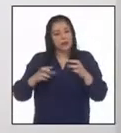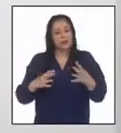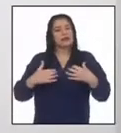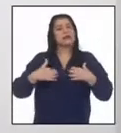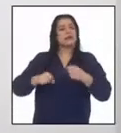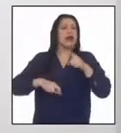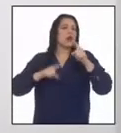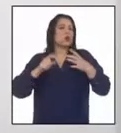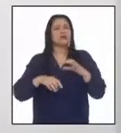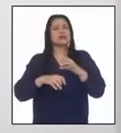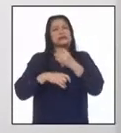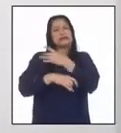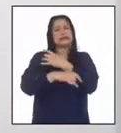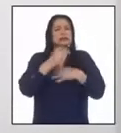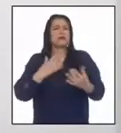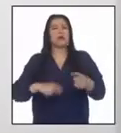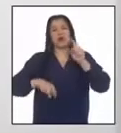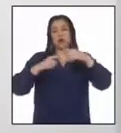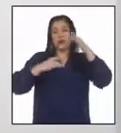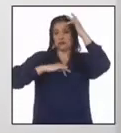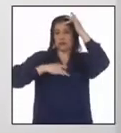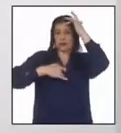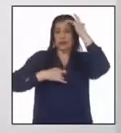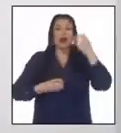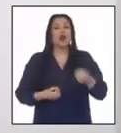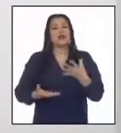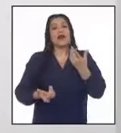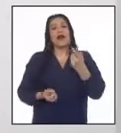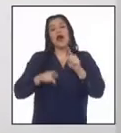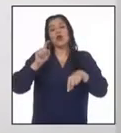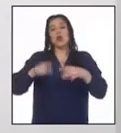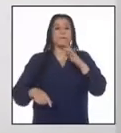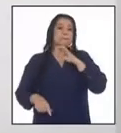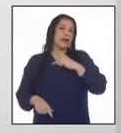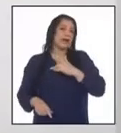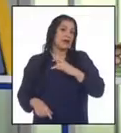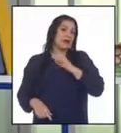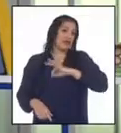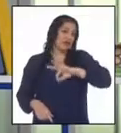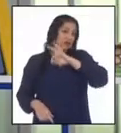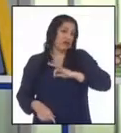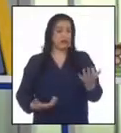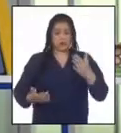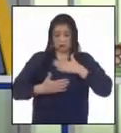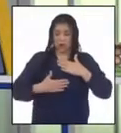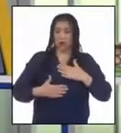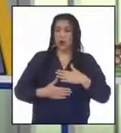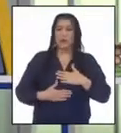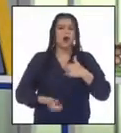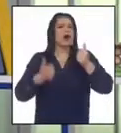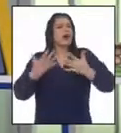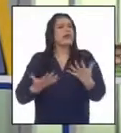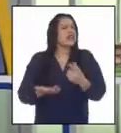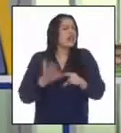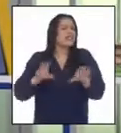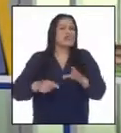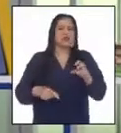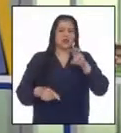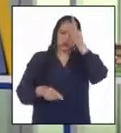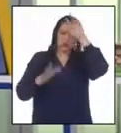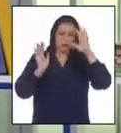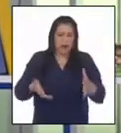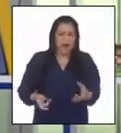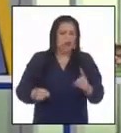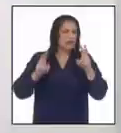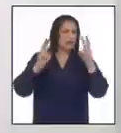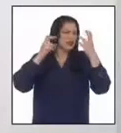curar dolencias o enfermedades, o generar algún beneficio en el organismo humano. ¿Y cuál fue la reacción de la sociedad ante la difusión